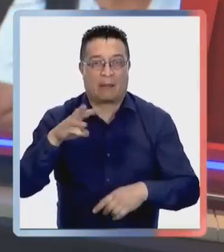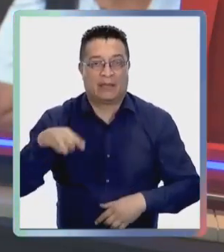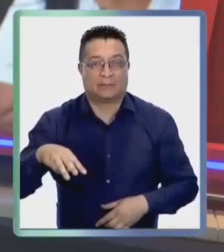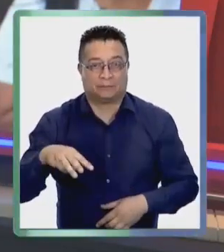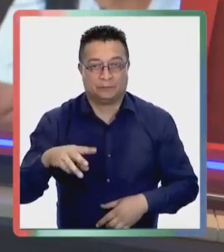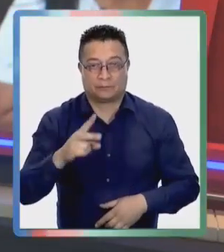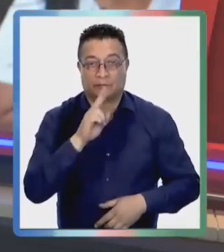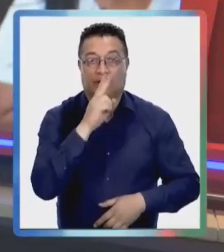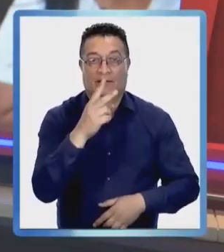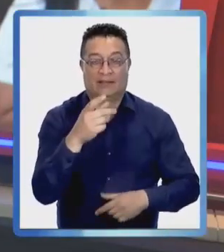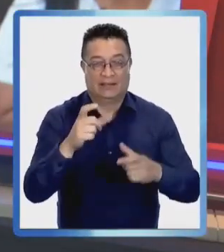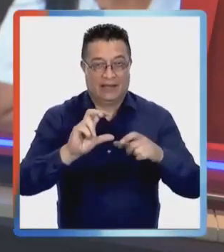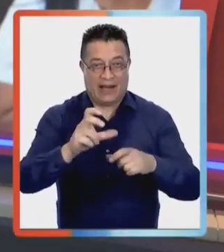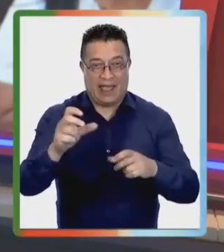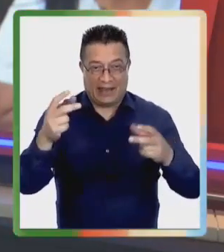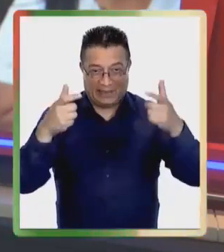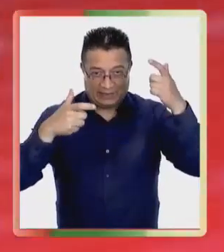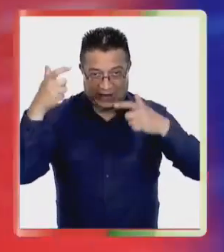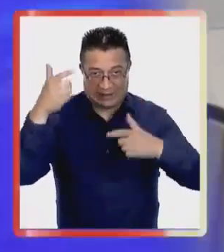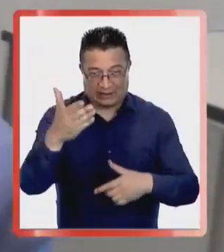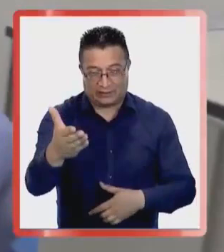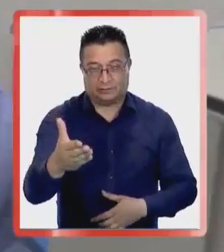Telecanal de Talca nos cuenta más.